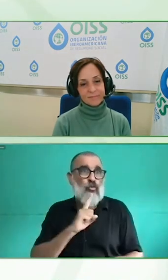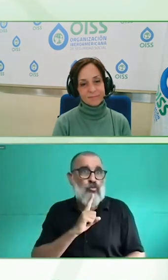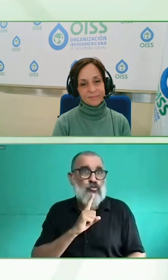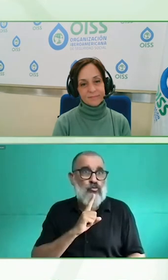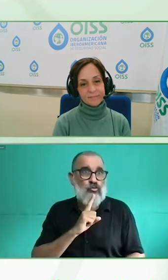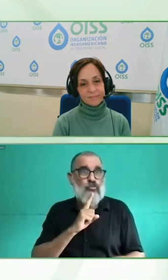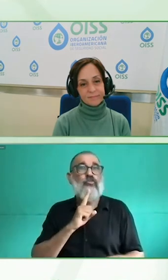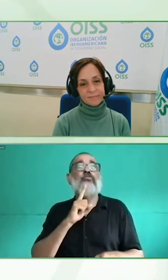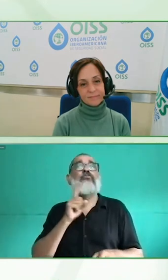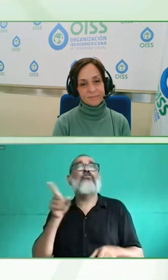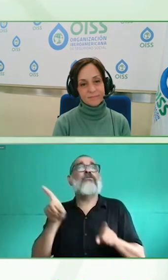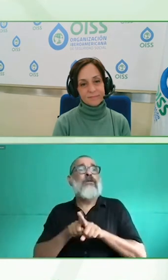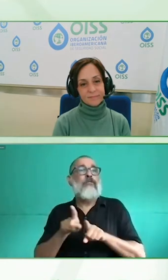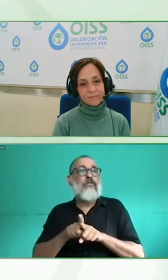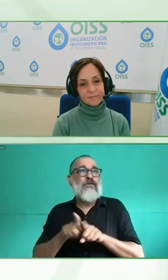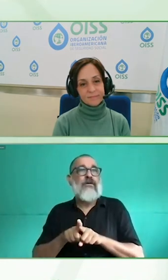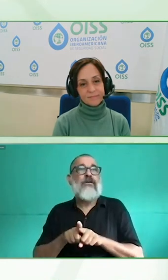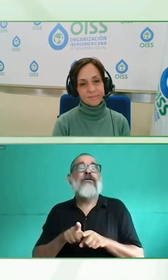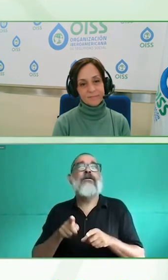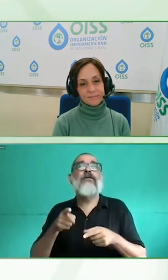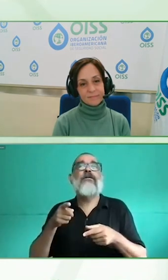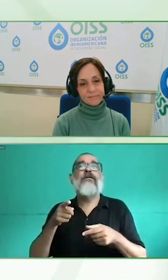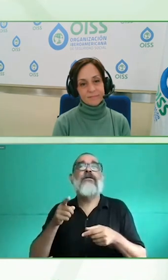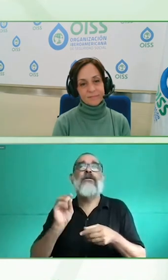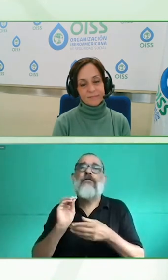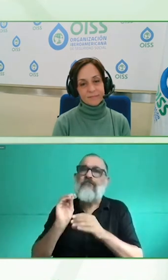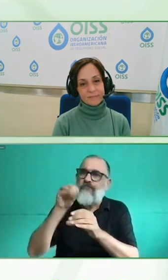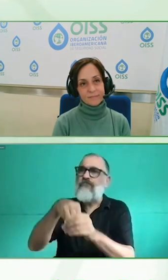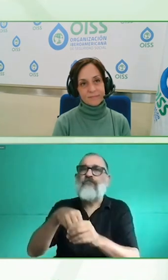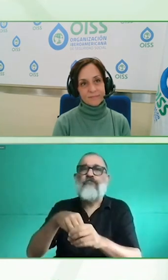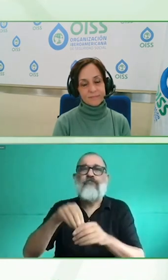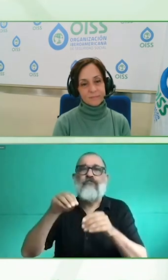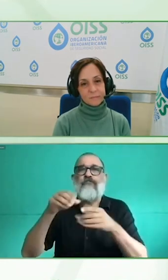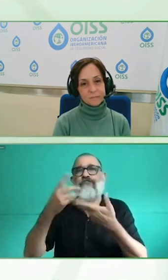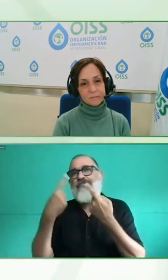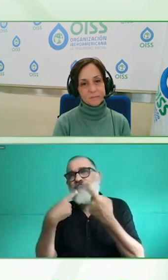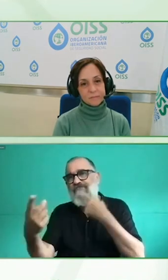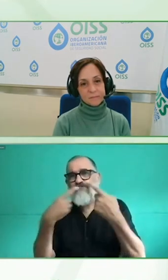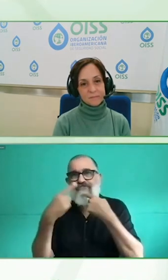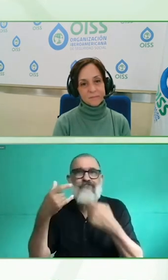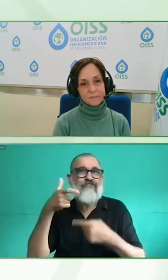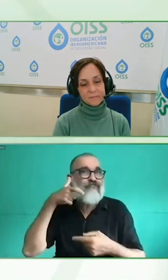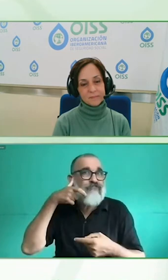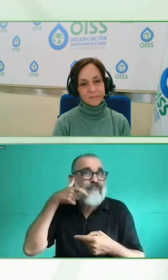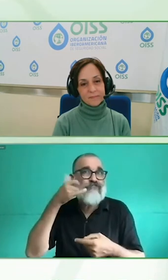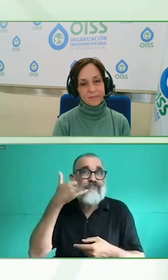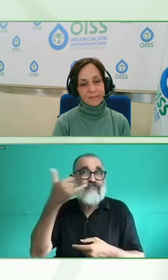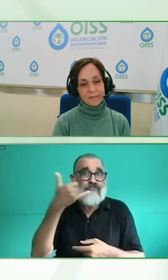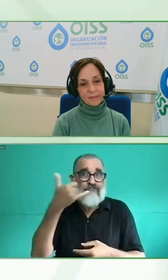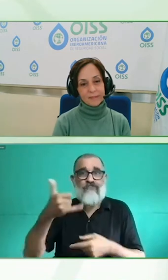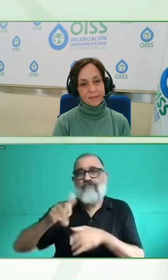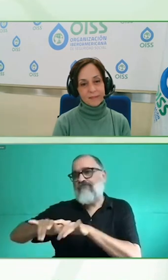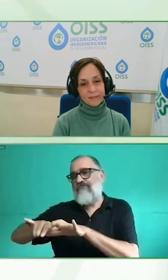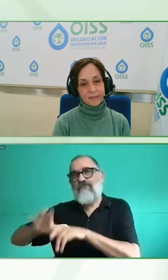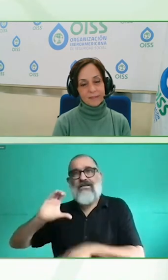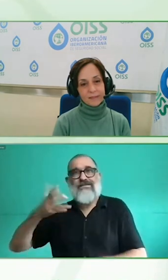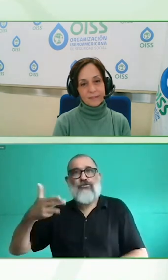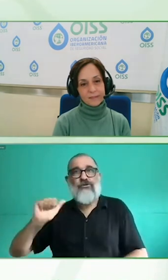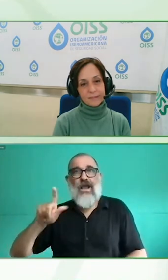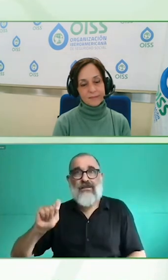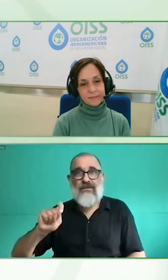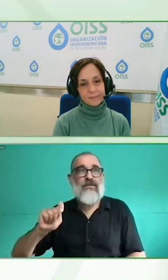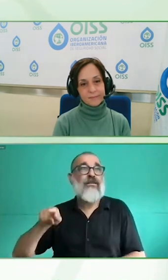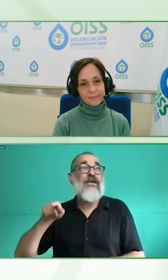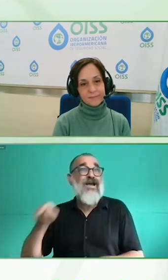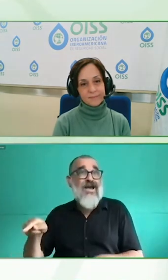en los extremos, porque vamos a estar ganando, en este caso, un mercado haciendo las cosas bien. Y otra parte clave de esto es, justo antes Ana mencionaba,